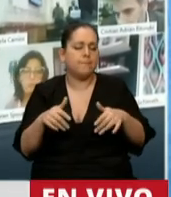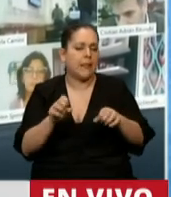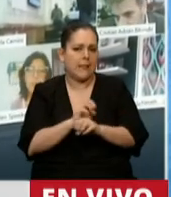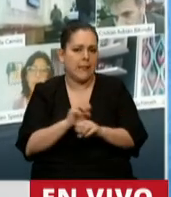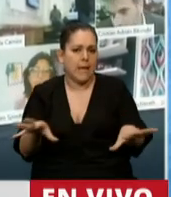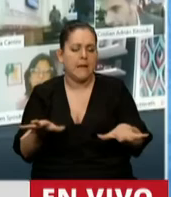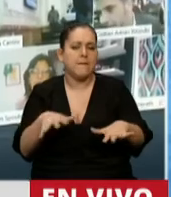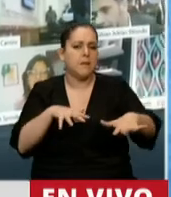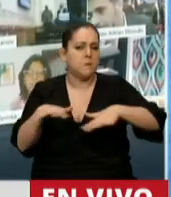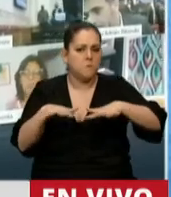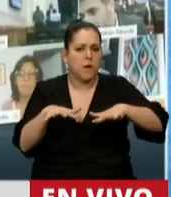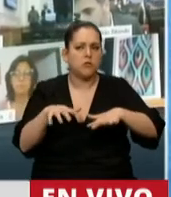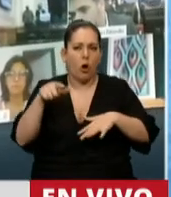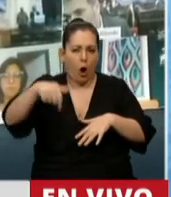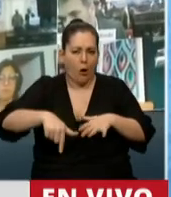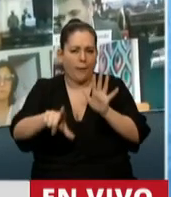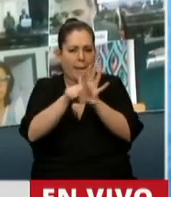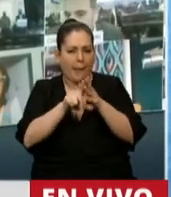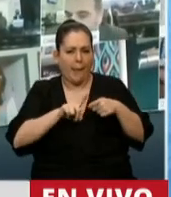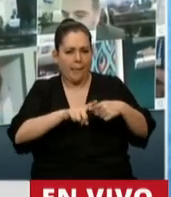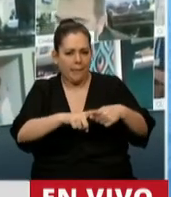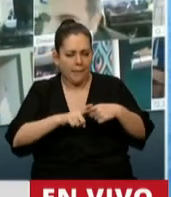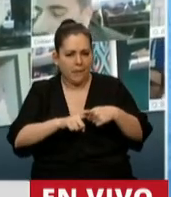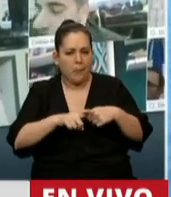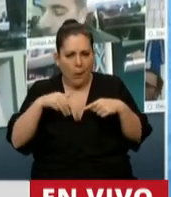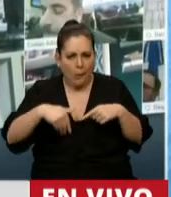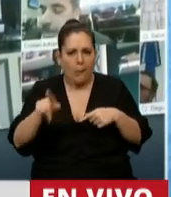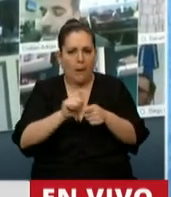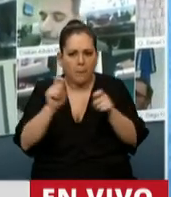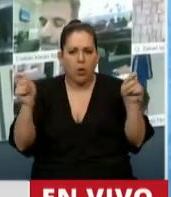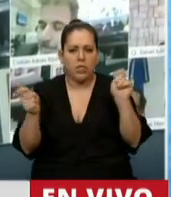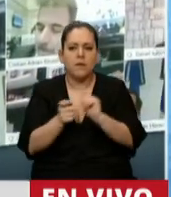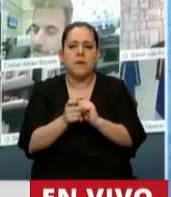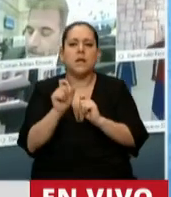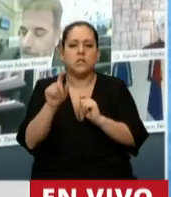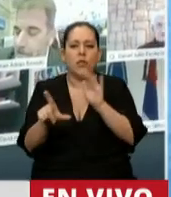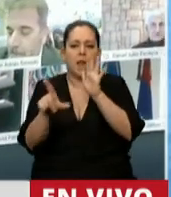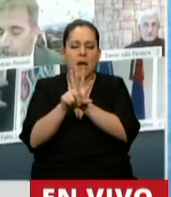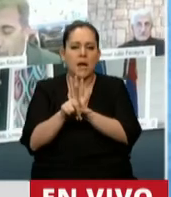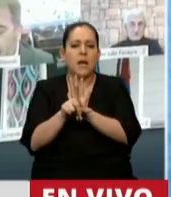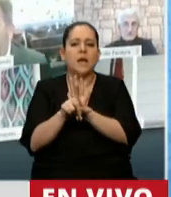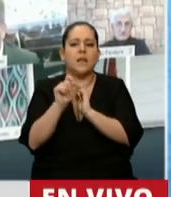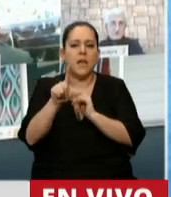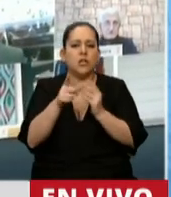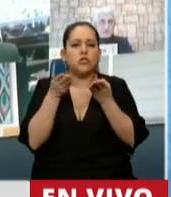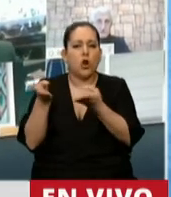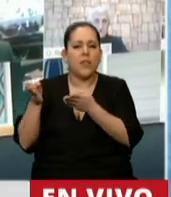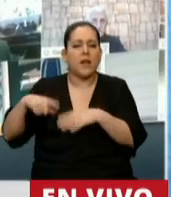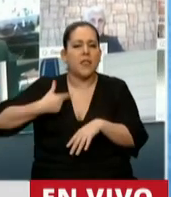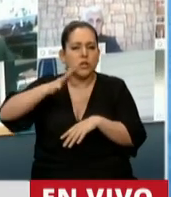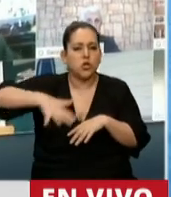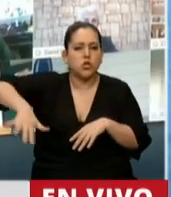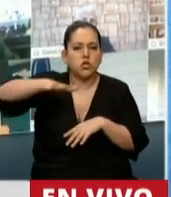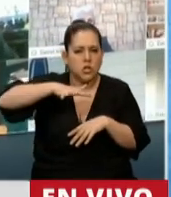que estemos discutiendo esta ley en el marco de una modificación de la ley de solidaridad social